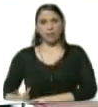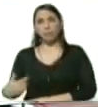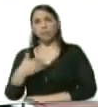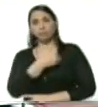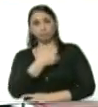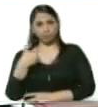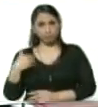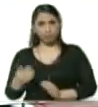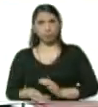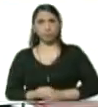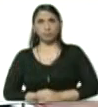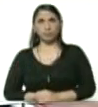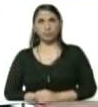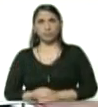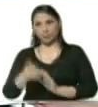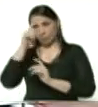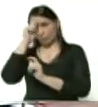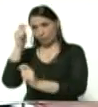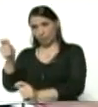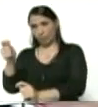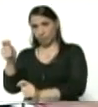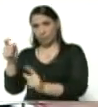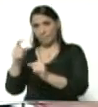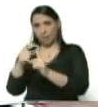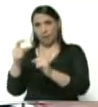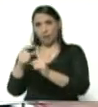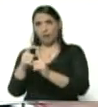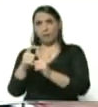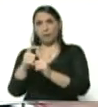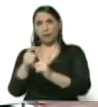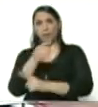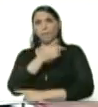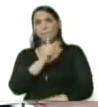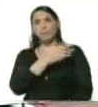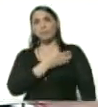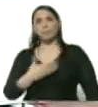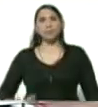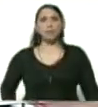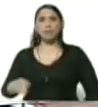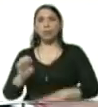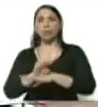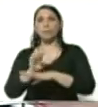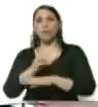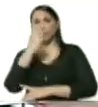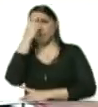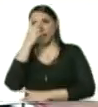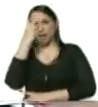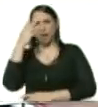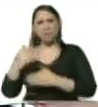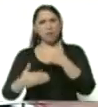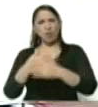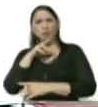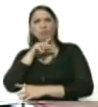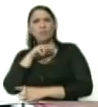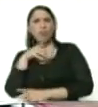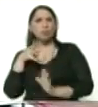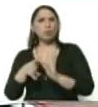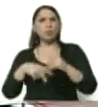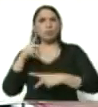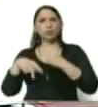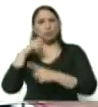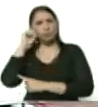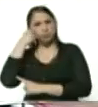darle la palabra al vicepresidente de Economía, Tarek El-Aysami, para que nos hable un poco de este proceso de